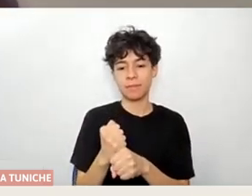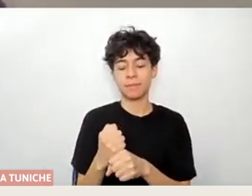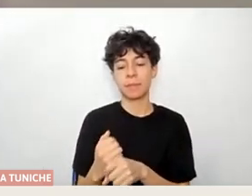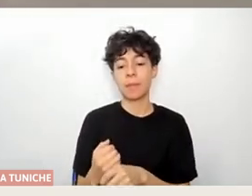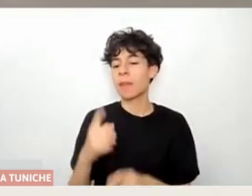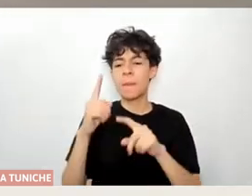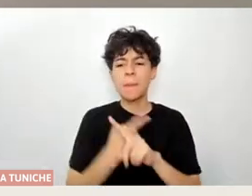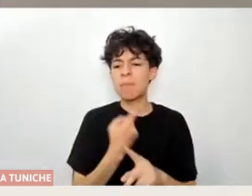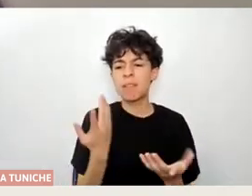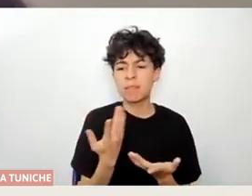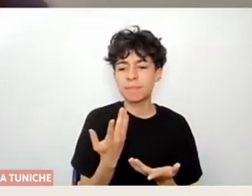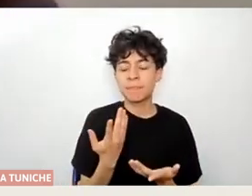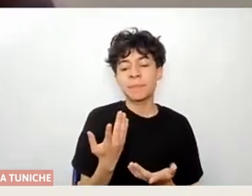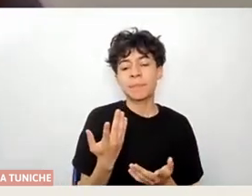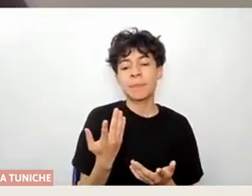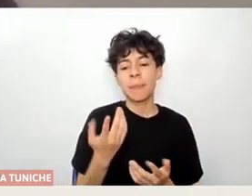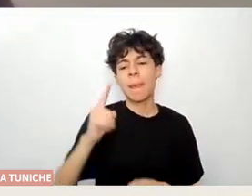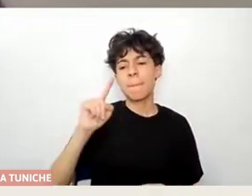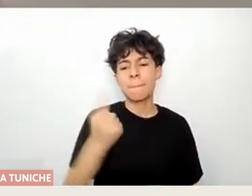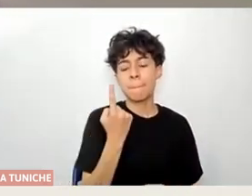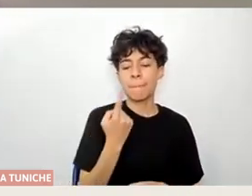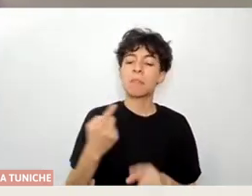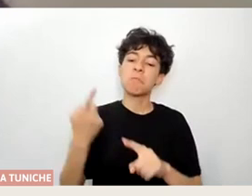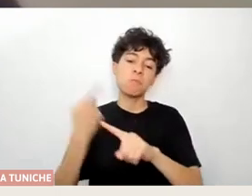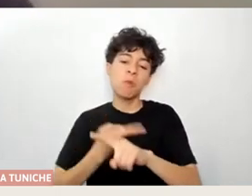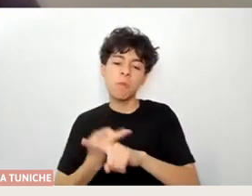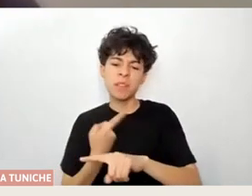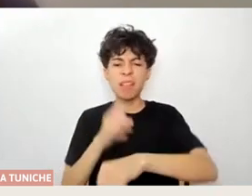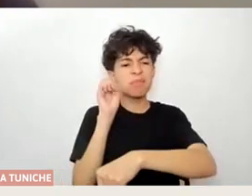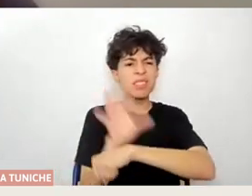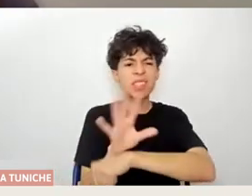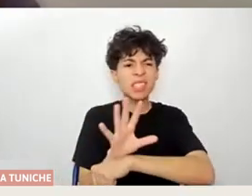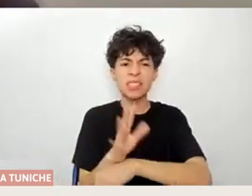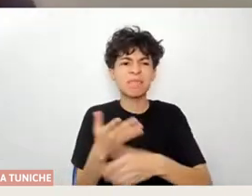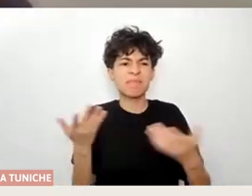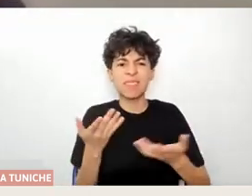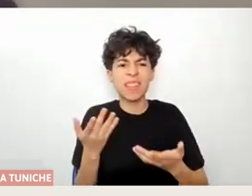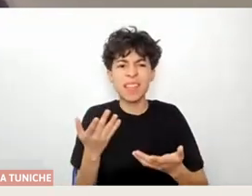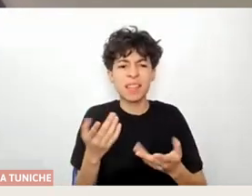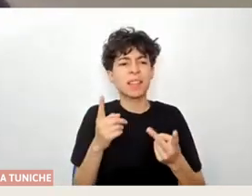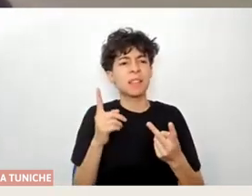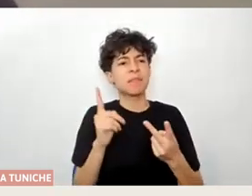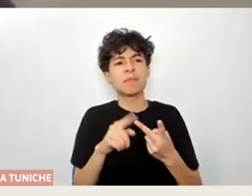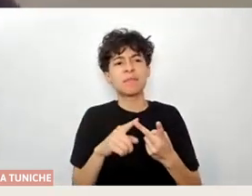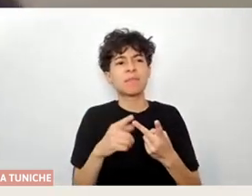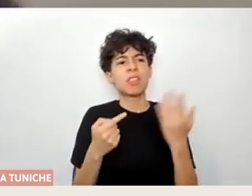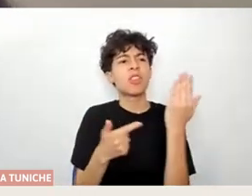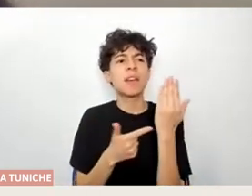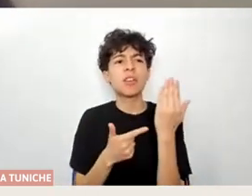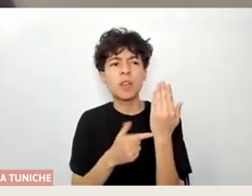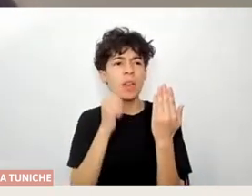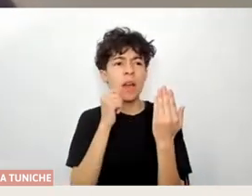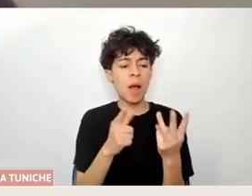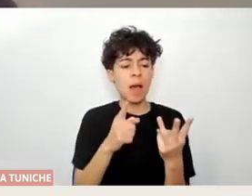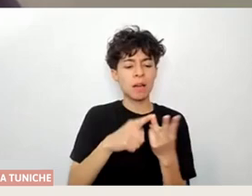conversar, conocer qué es el cine, qué se hace, cómo se proyecta, cuál es la tecnología, cuáles son las cámaras para